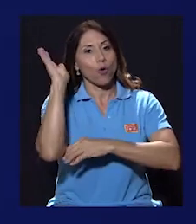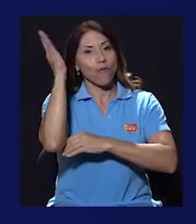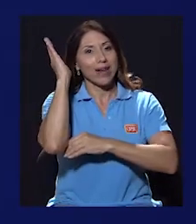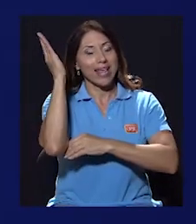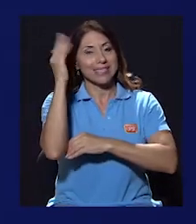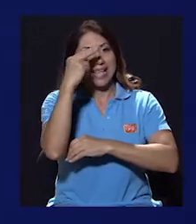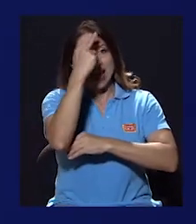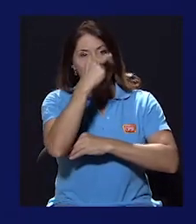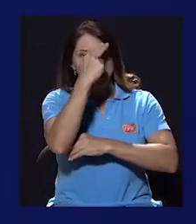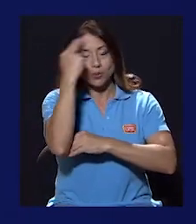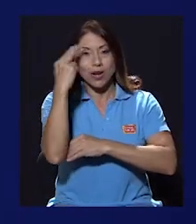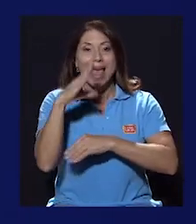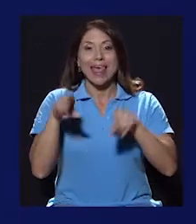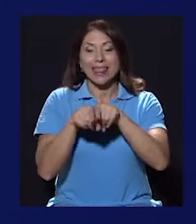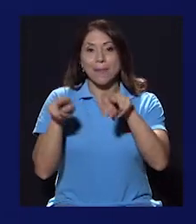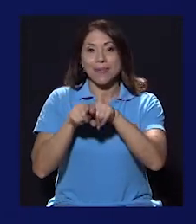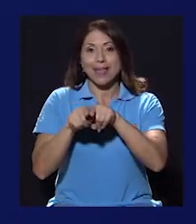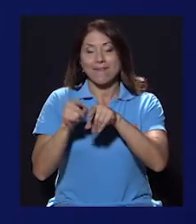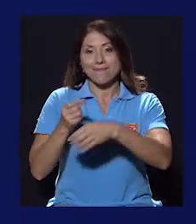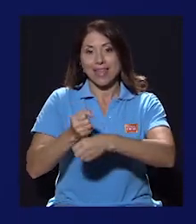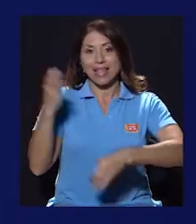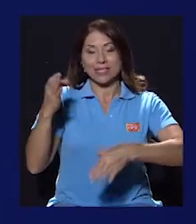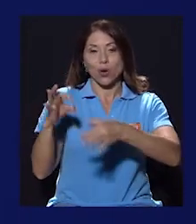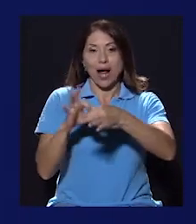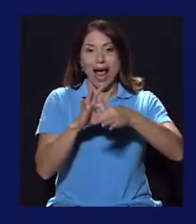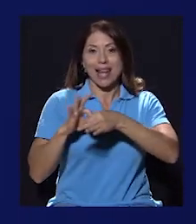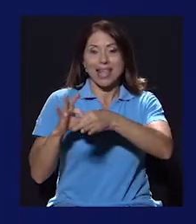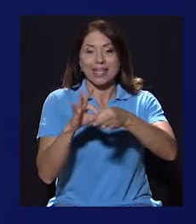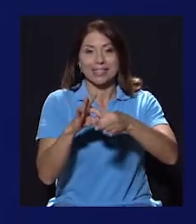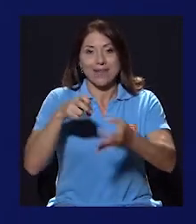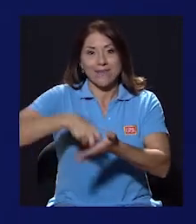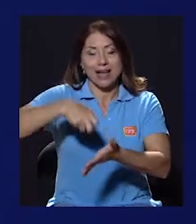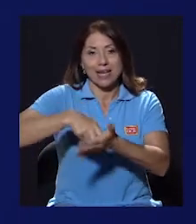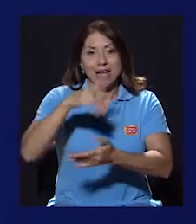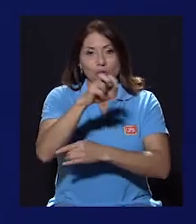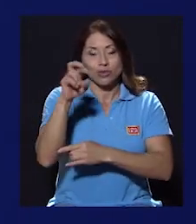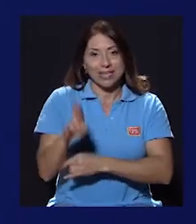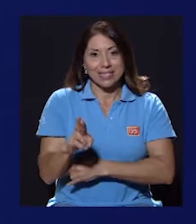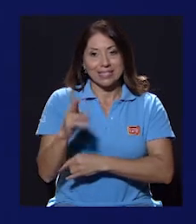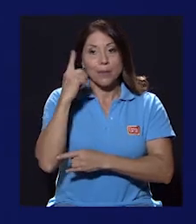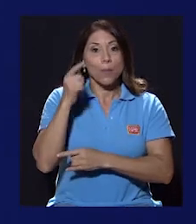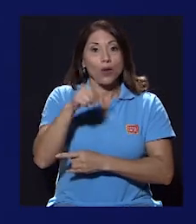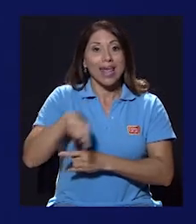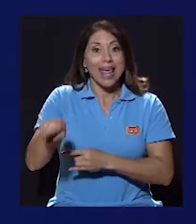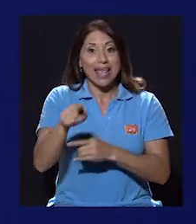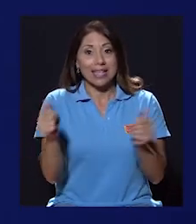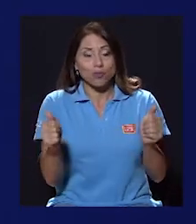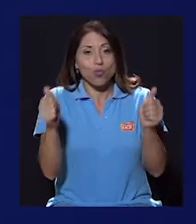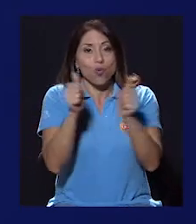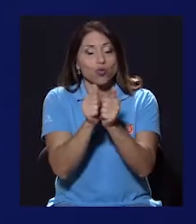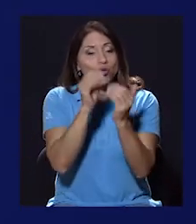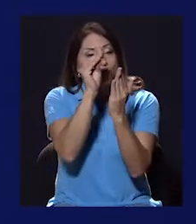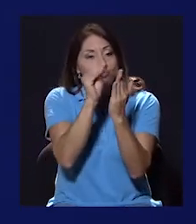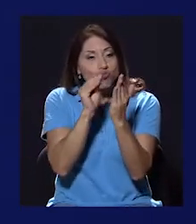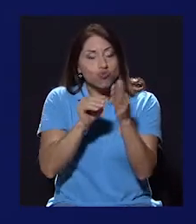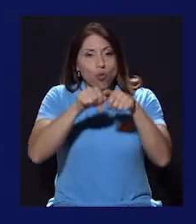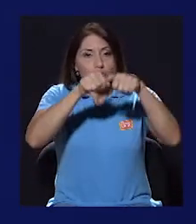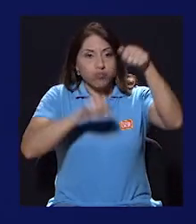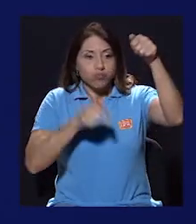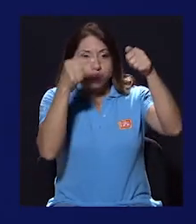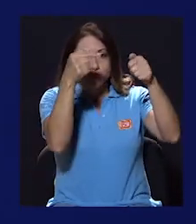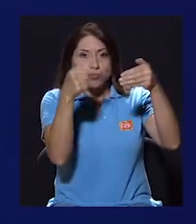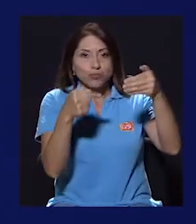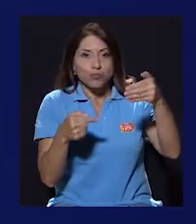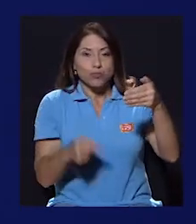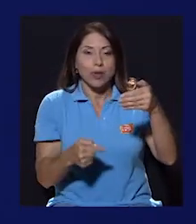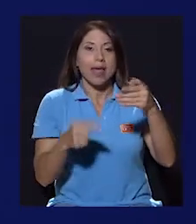y la Federación Alianza Evangélica Costarricense por haber mezclado en un manifiesto conjunto términos de la